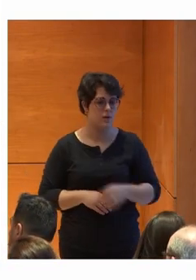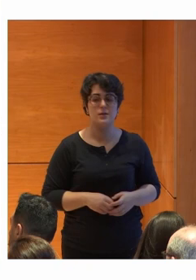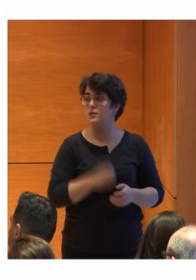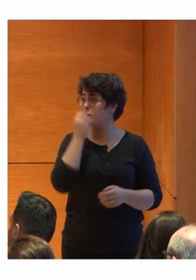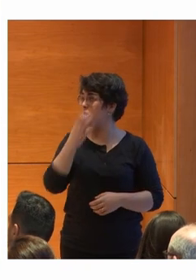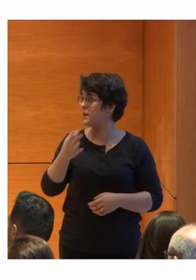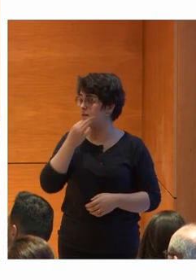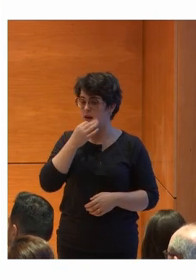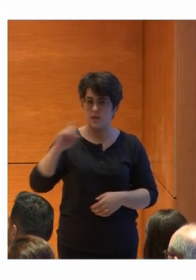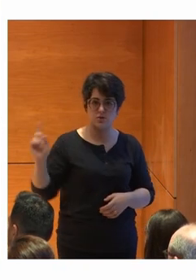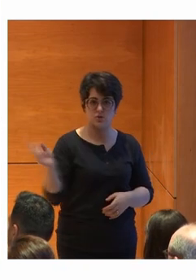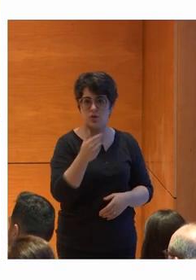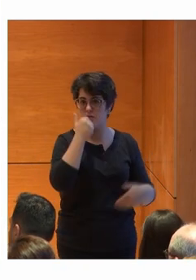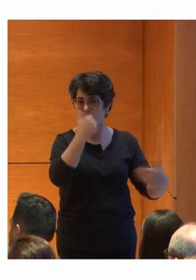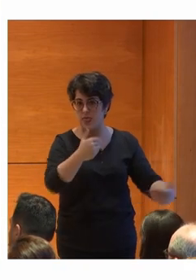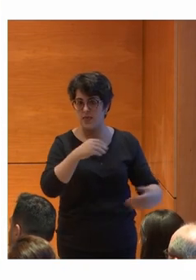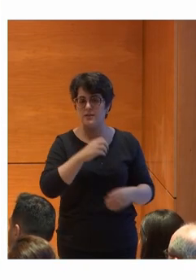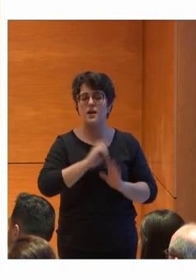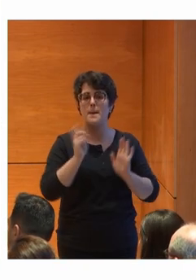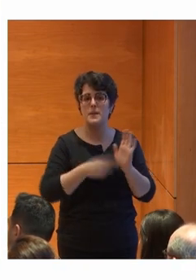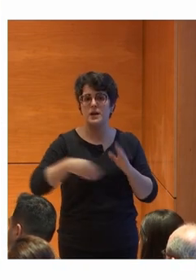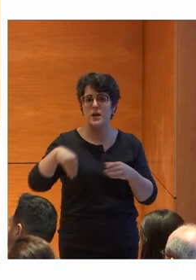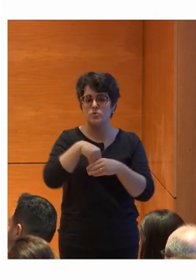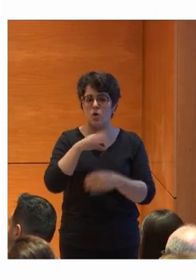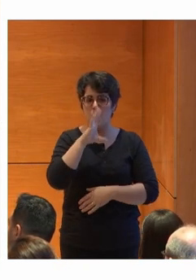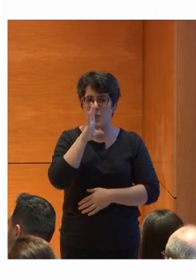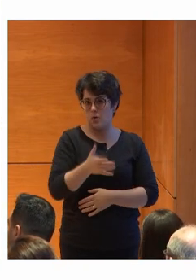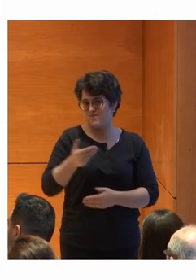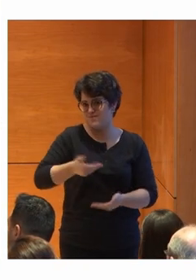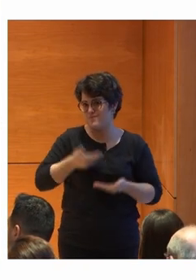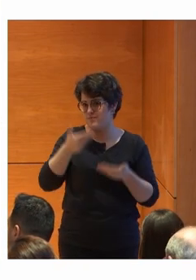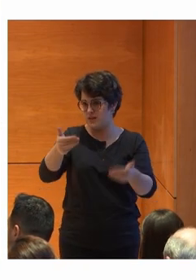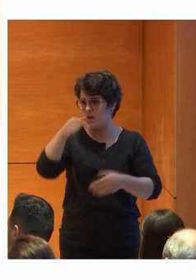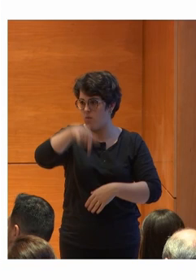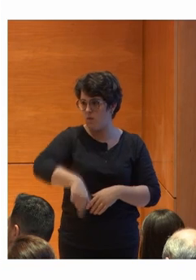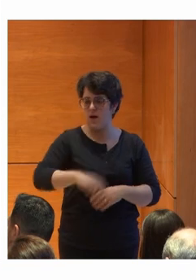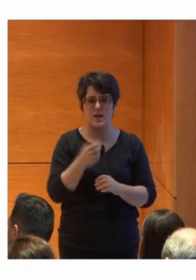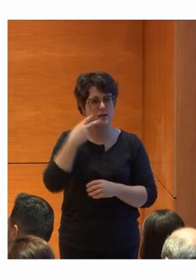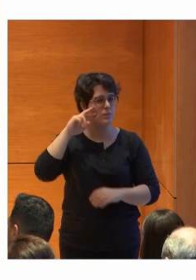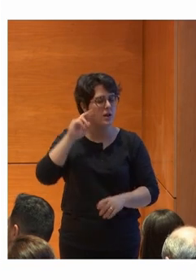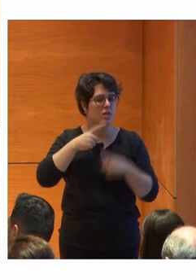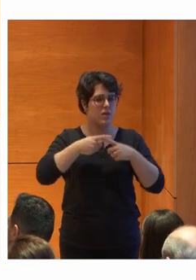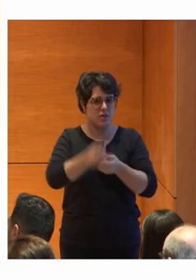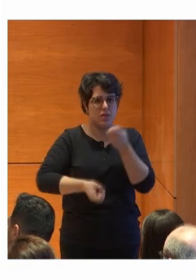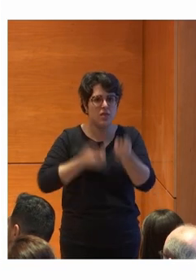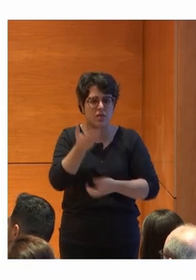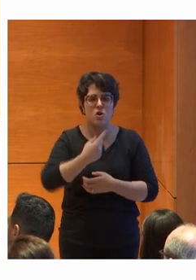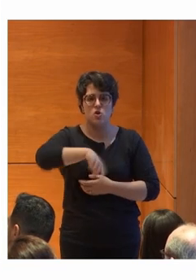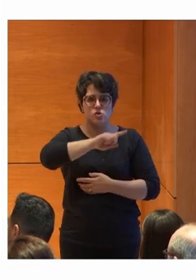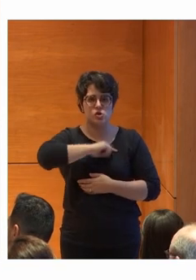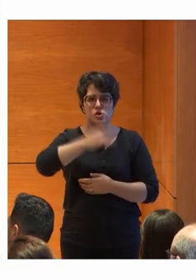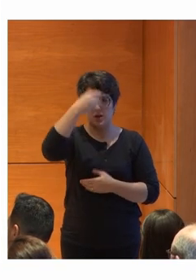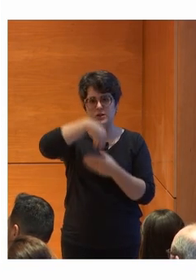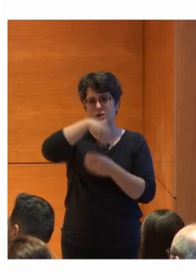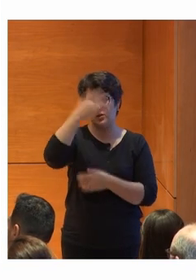Buenas tardes a todos. Muchas gracias a Plena Inclusión por invitarnos a compartir esta experiencia que hemos desarrollado en